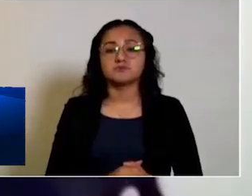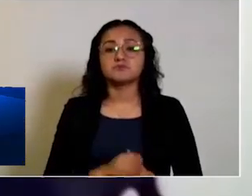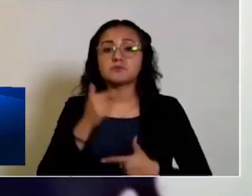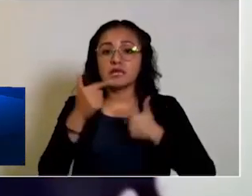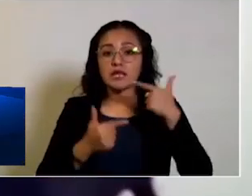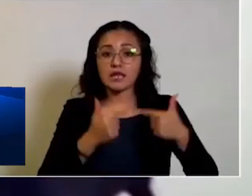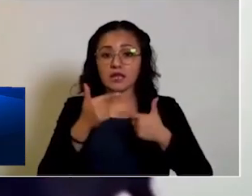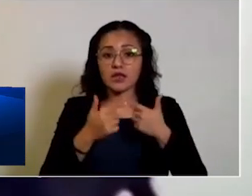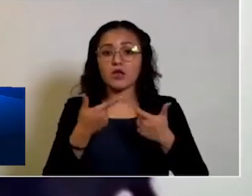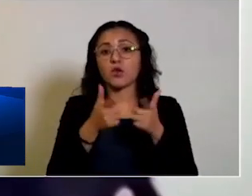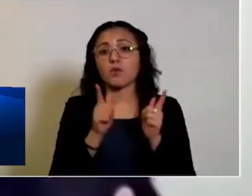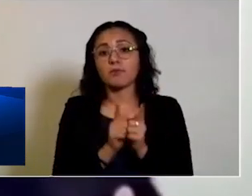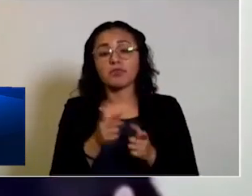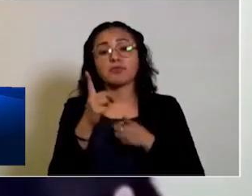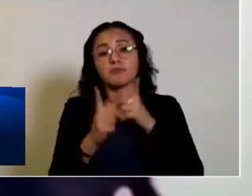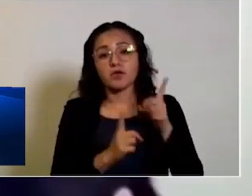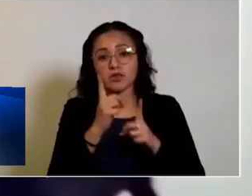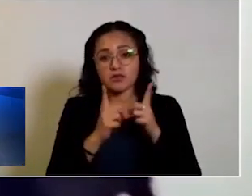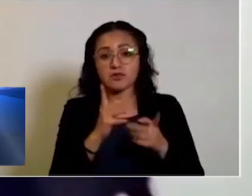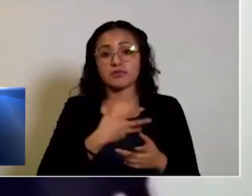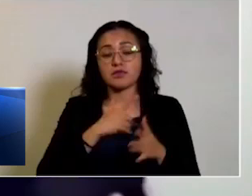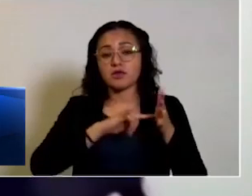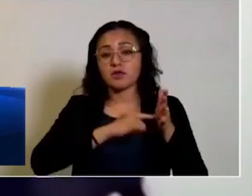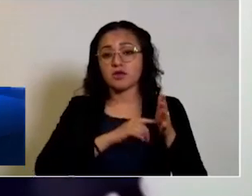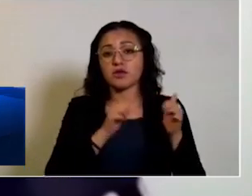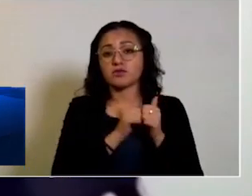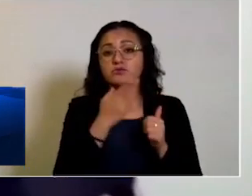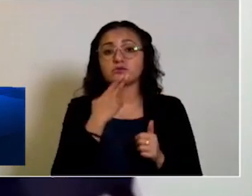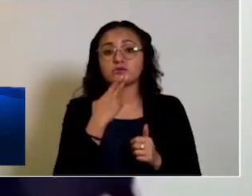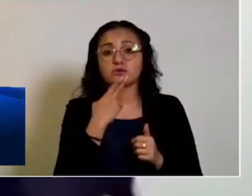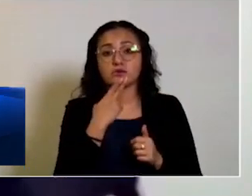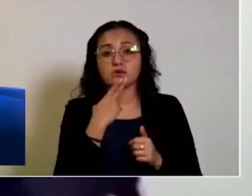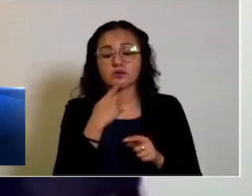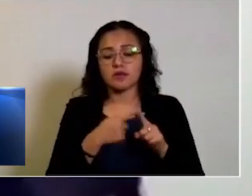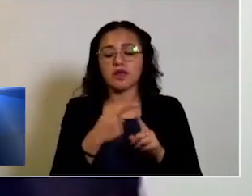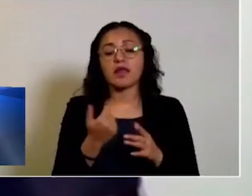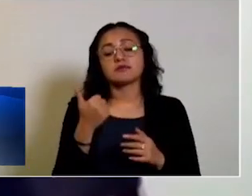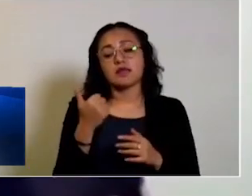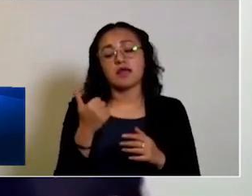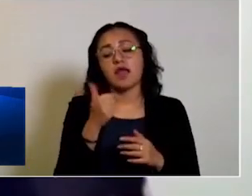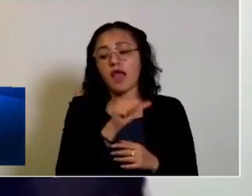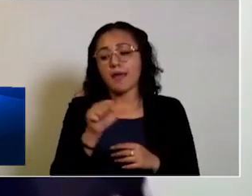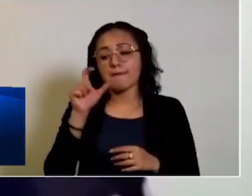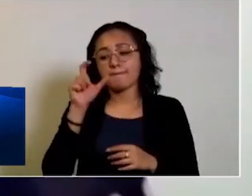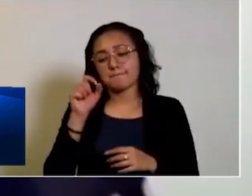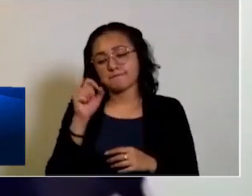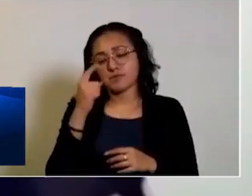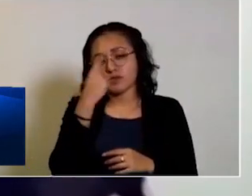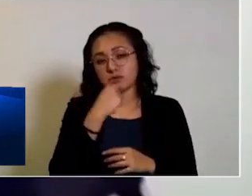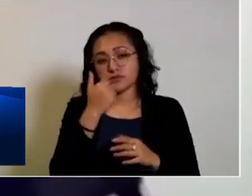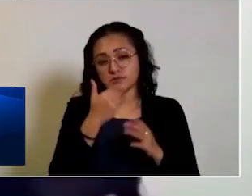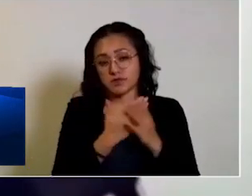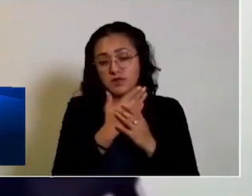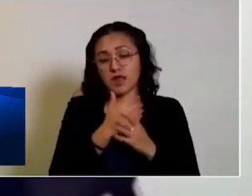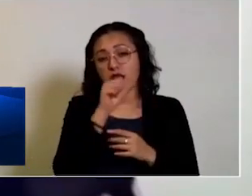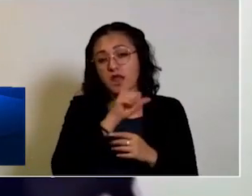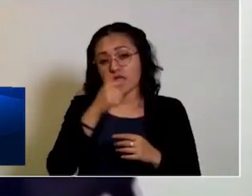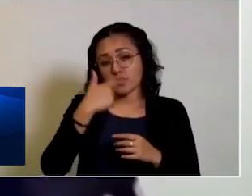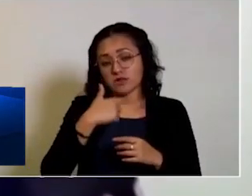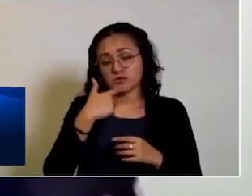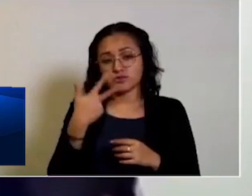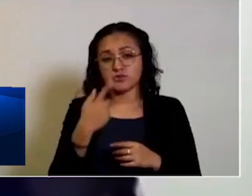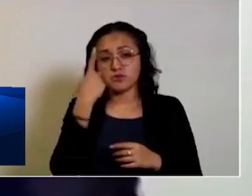Gimnasios y clubes deportivos. Tendrán un horario de funcionamiento de 6 a 20 horas, previa cita y con